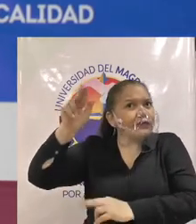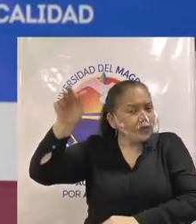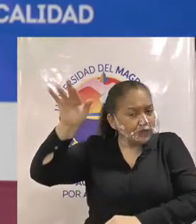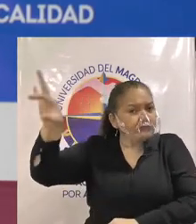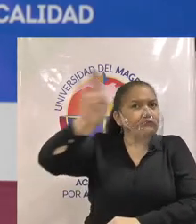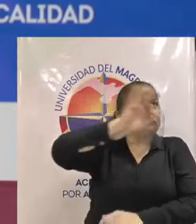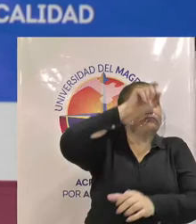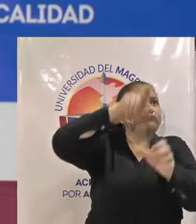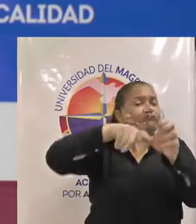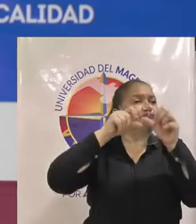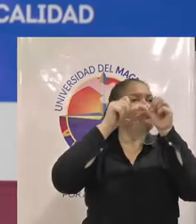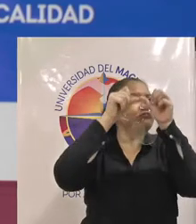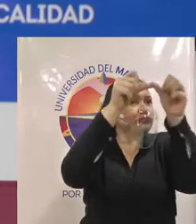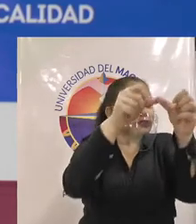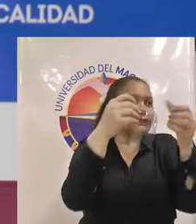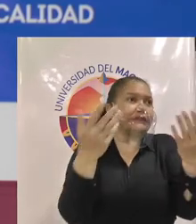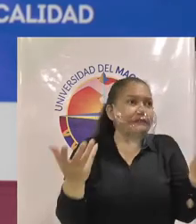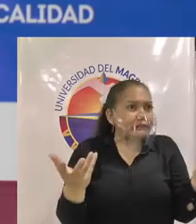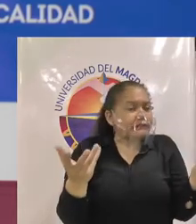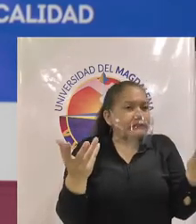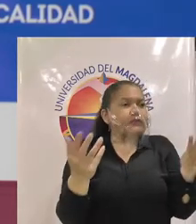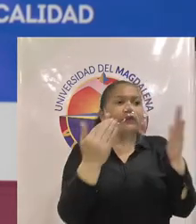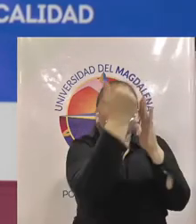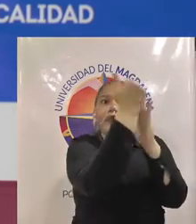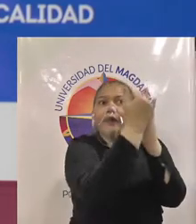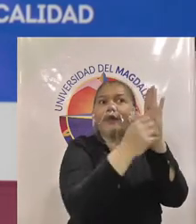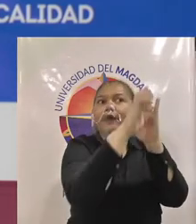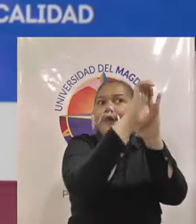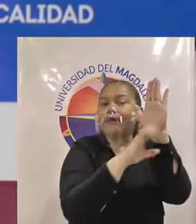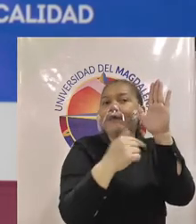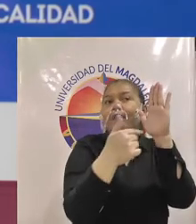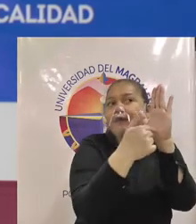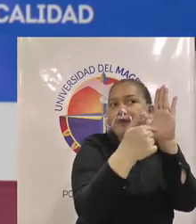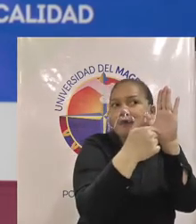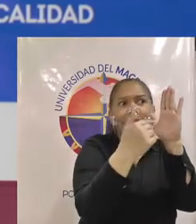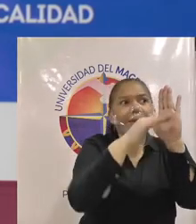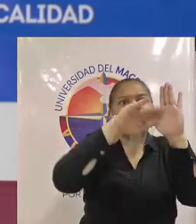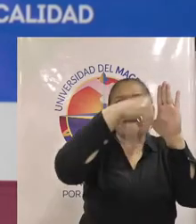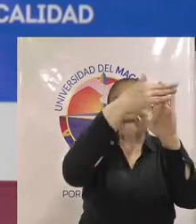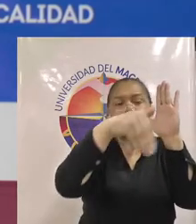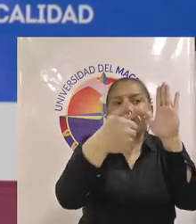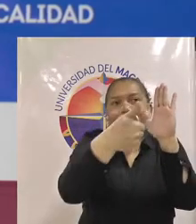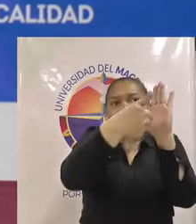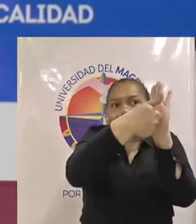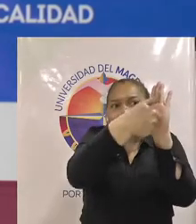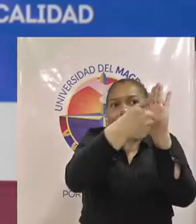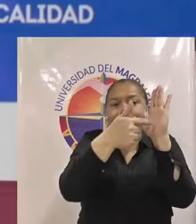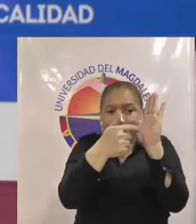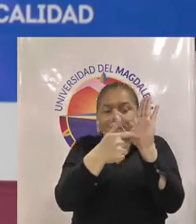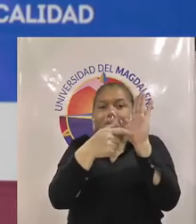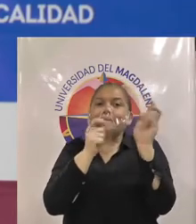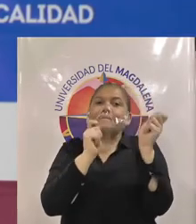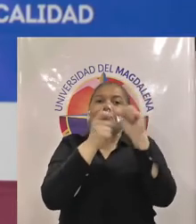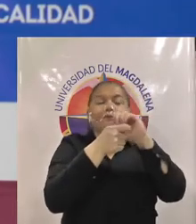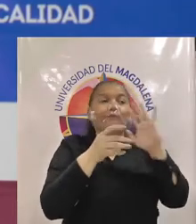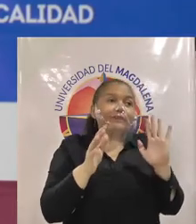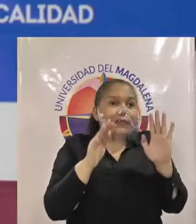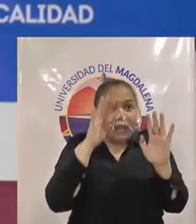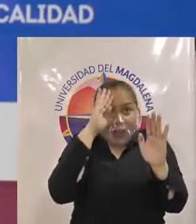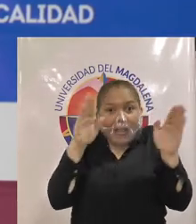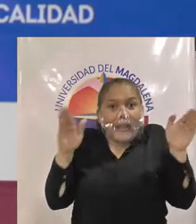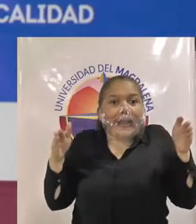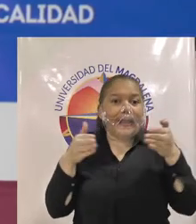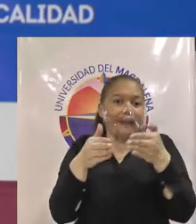cosas que quisiera dejar allí que no están cerradas sino que son ideas que que consideramos nosotros como profesores para ese estatuto